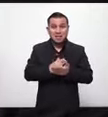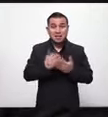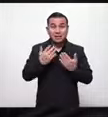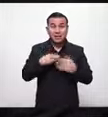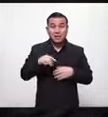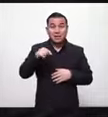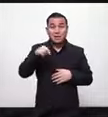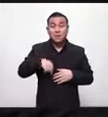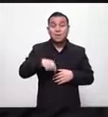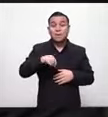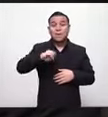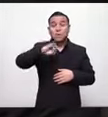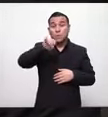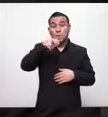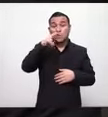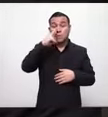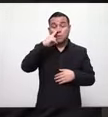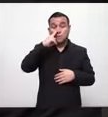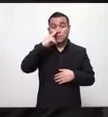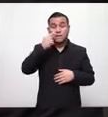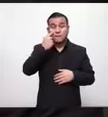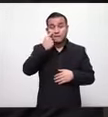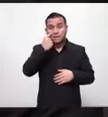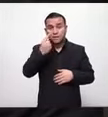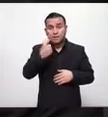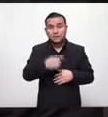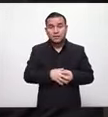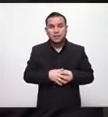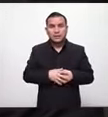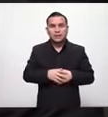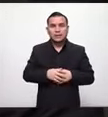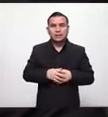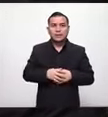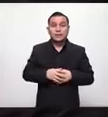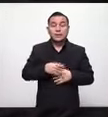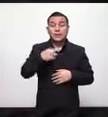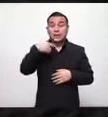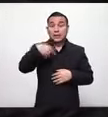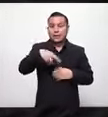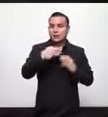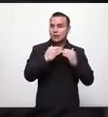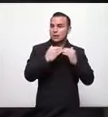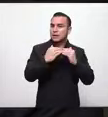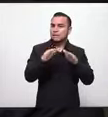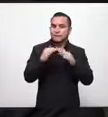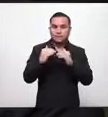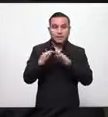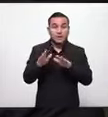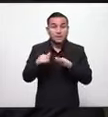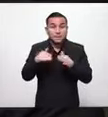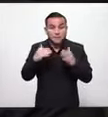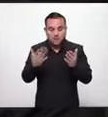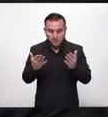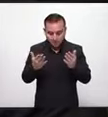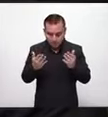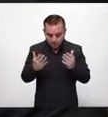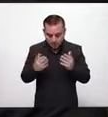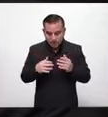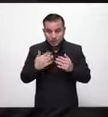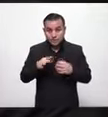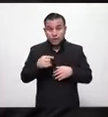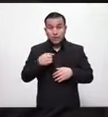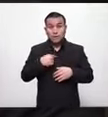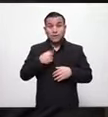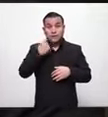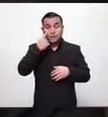en este mes de junio vemos lo que es una realidad completamente diferente y ahí